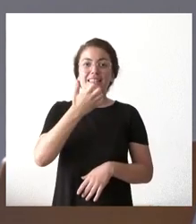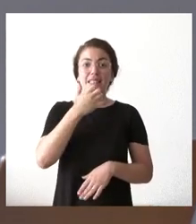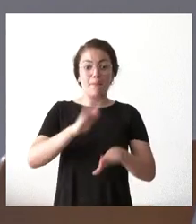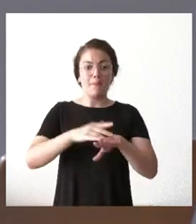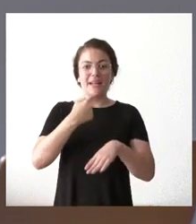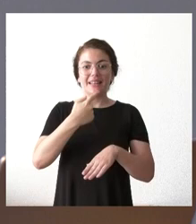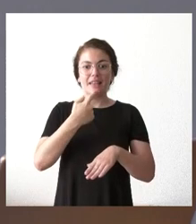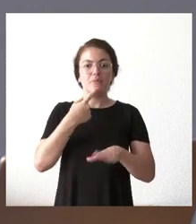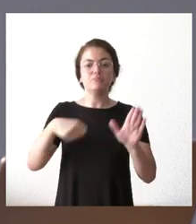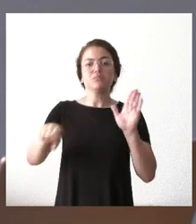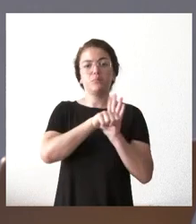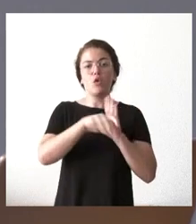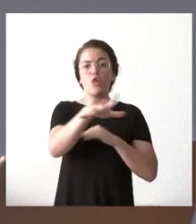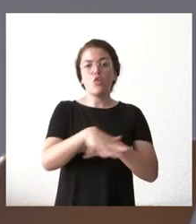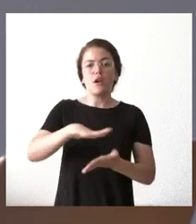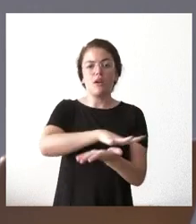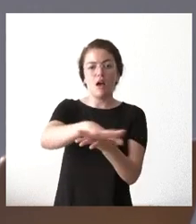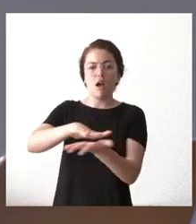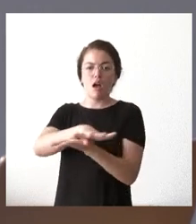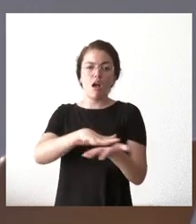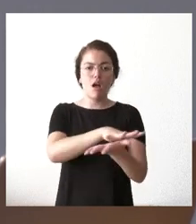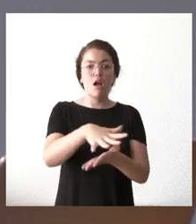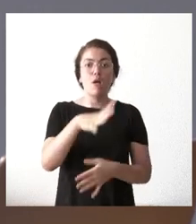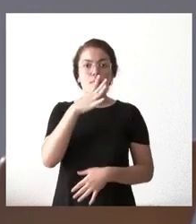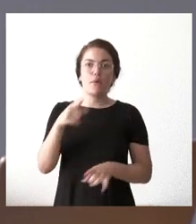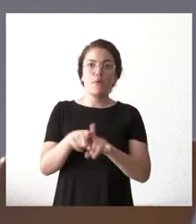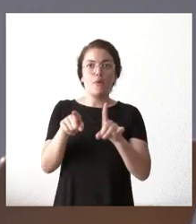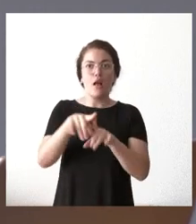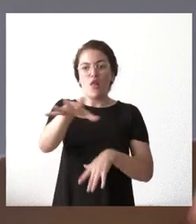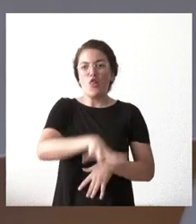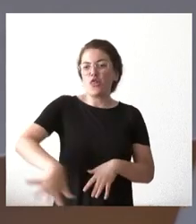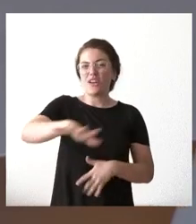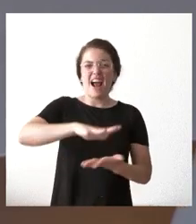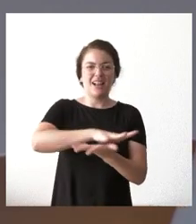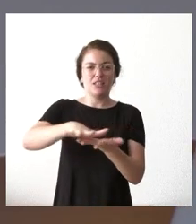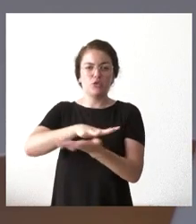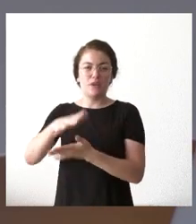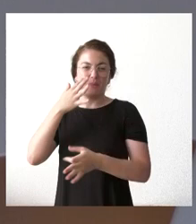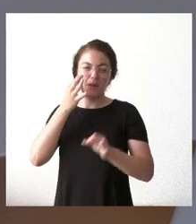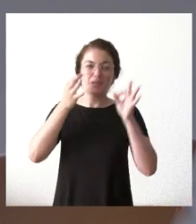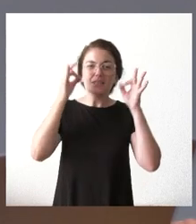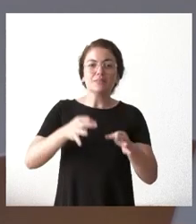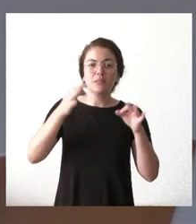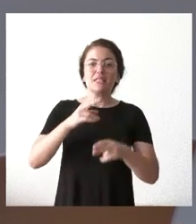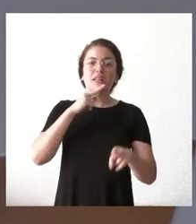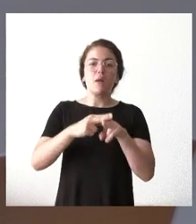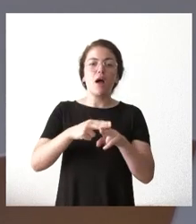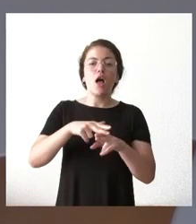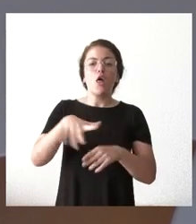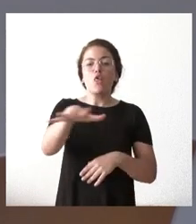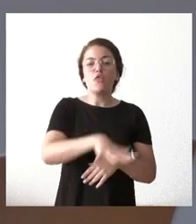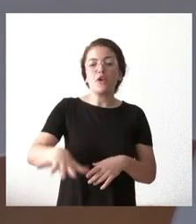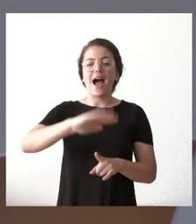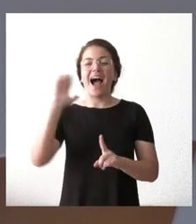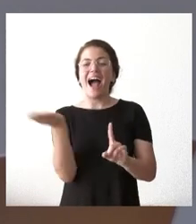tener esa calificación. Esa calificación, ya saben, que es vulgarmente zona catastrófica, pero realmente se llama zona gravemente afectada por una